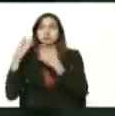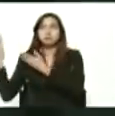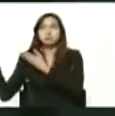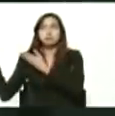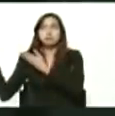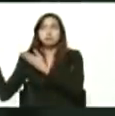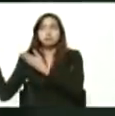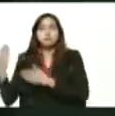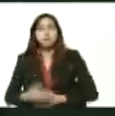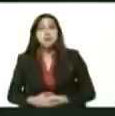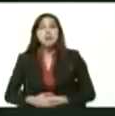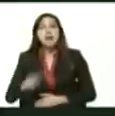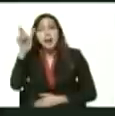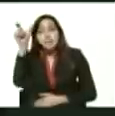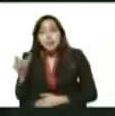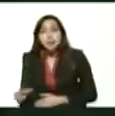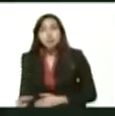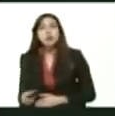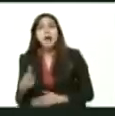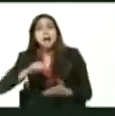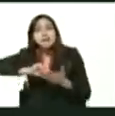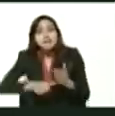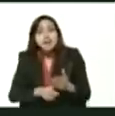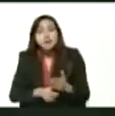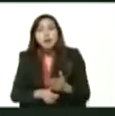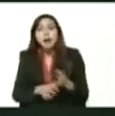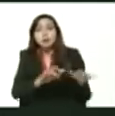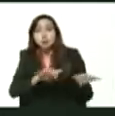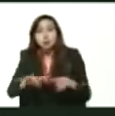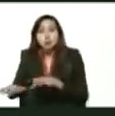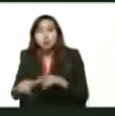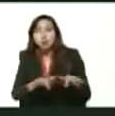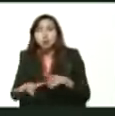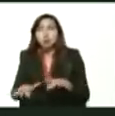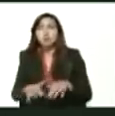tenemos el cliente que va a dar su número de cédula. Adelante.